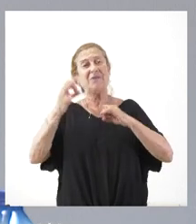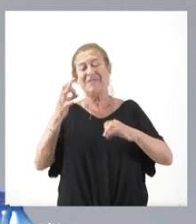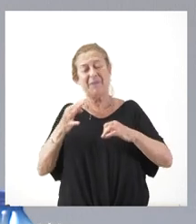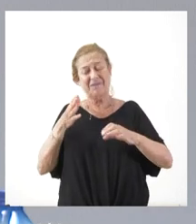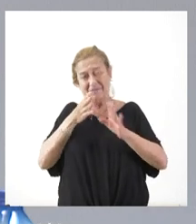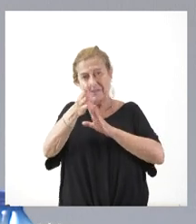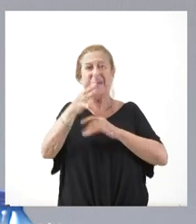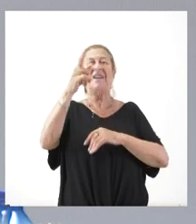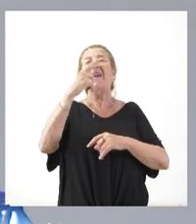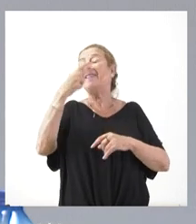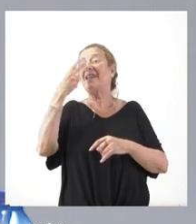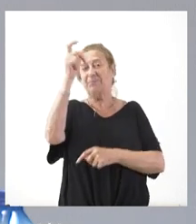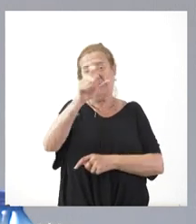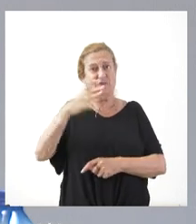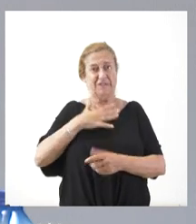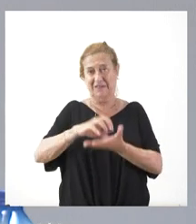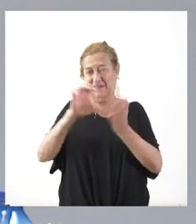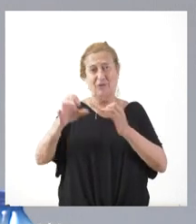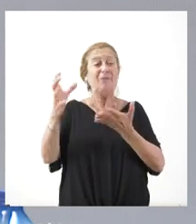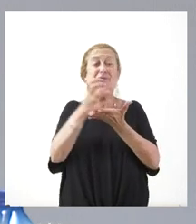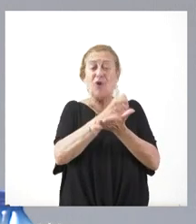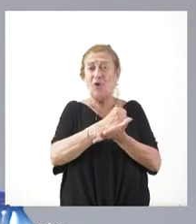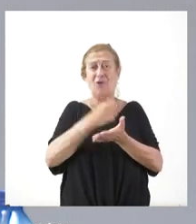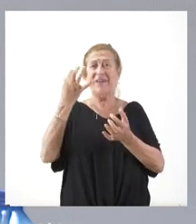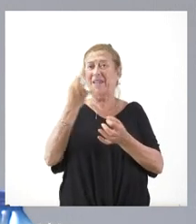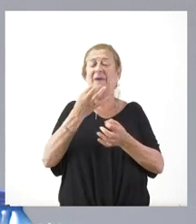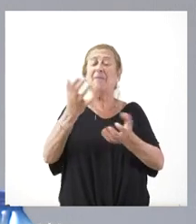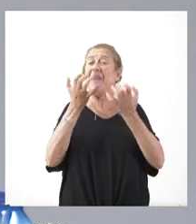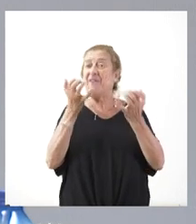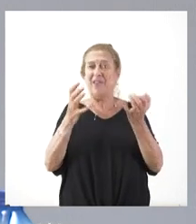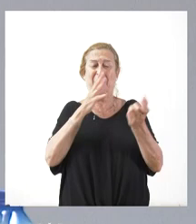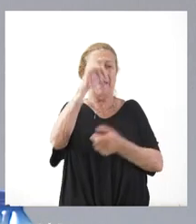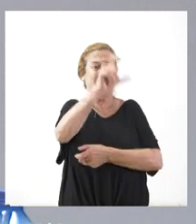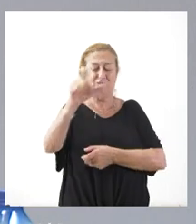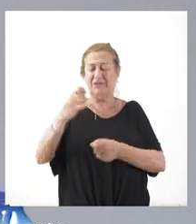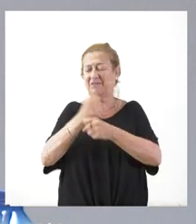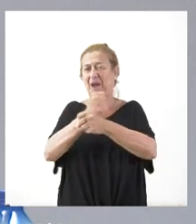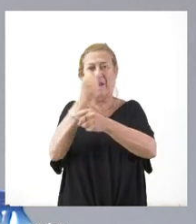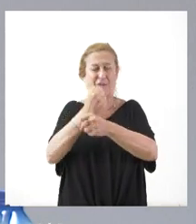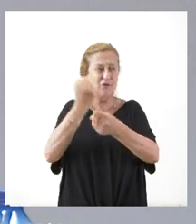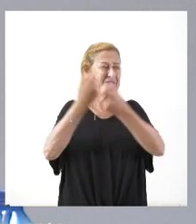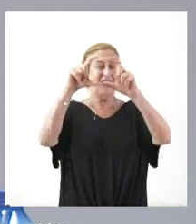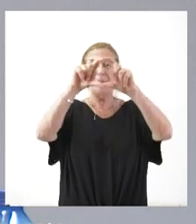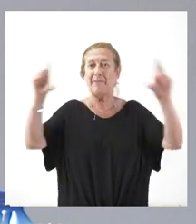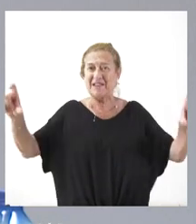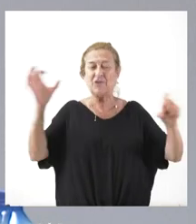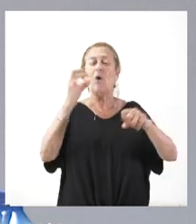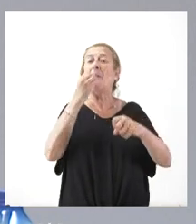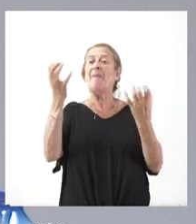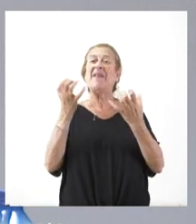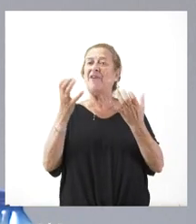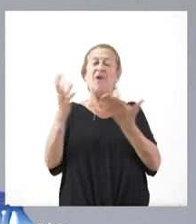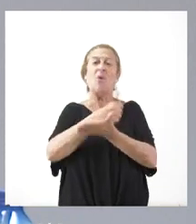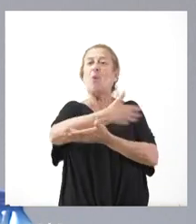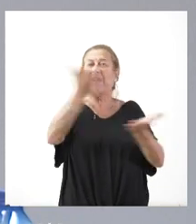el interés de las personas de Castilla y León, todo aquello que beneficie a la gente de Castilla y León, a los trabajadores, a las empresas o que beneficie también a cualquier